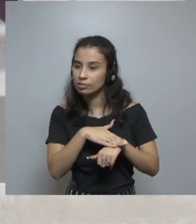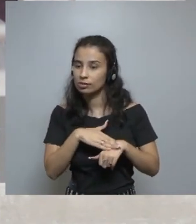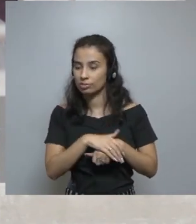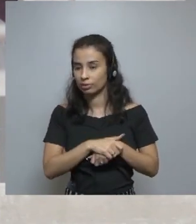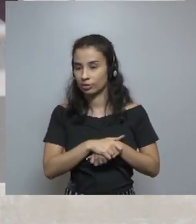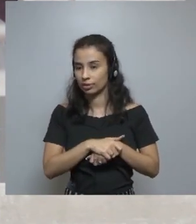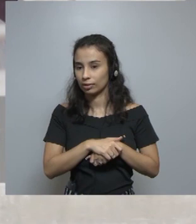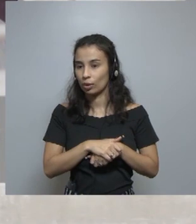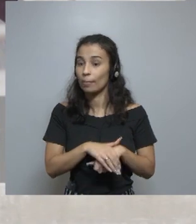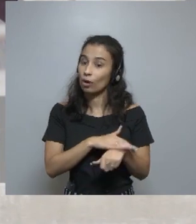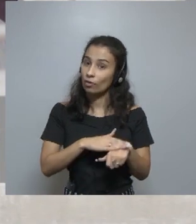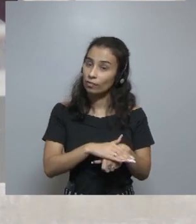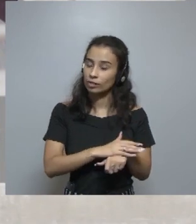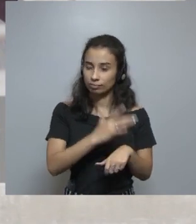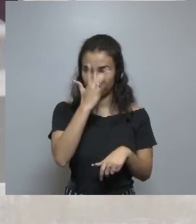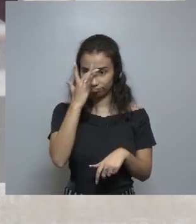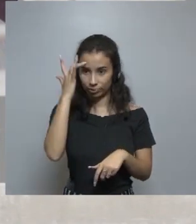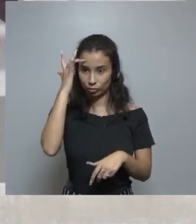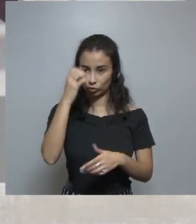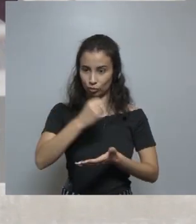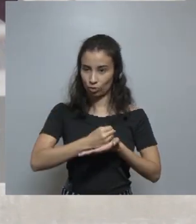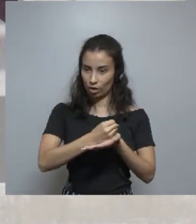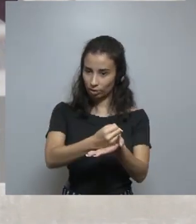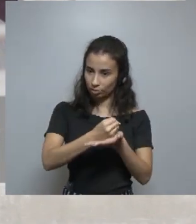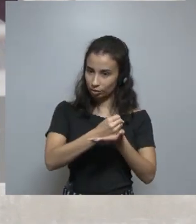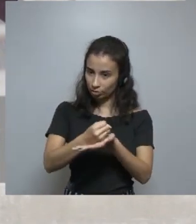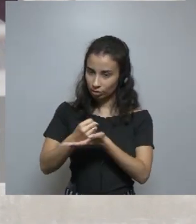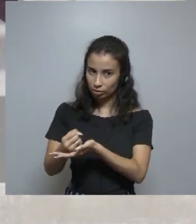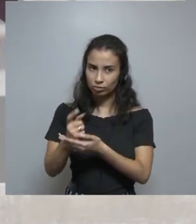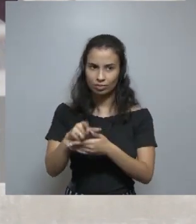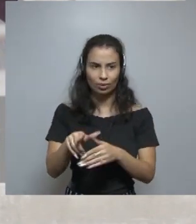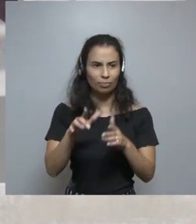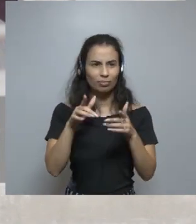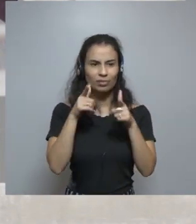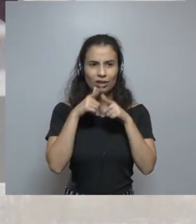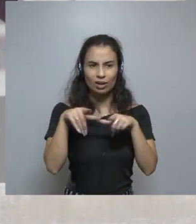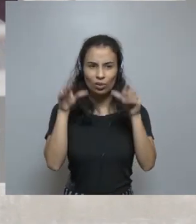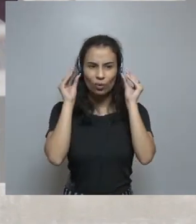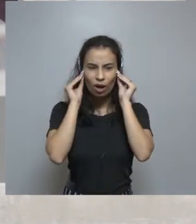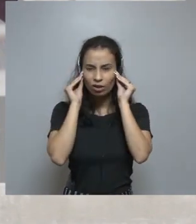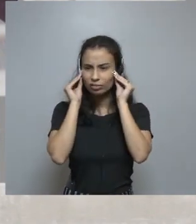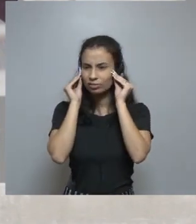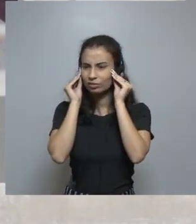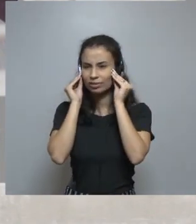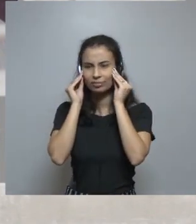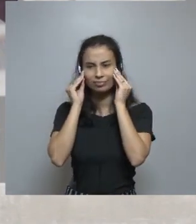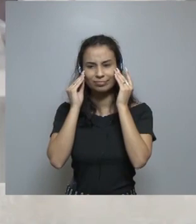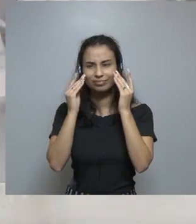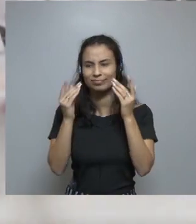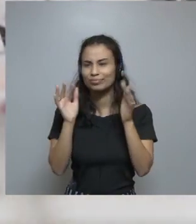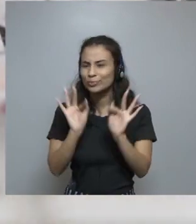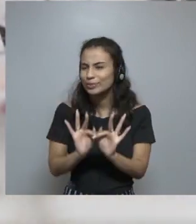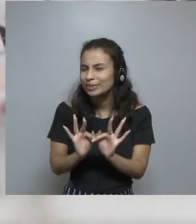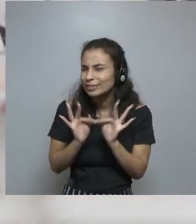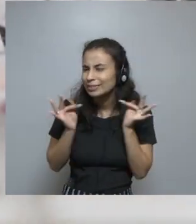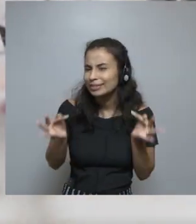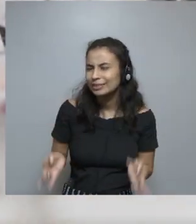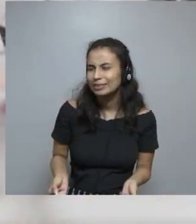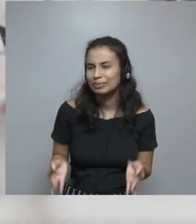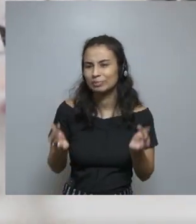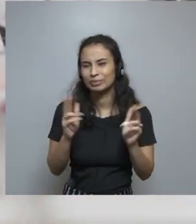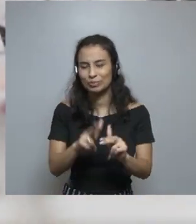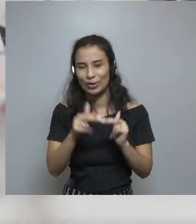un ejemplo de un chat con un cliente. Es un lenguaje bastante, inclusive,